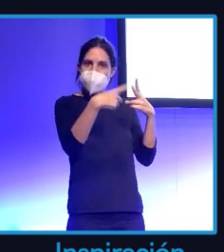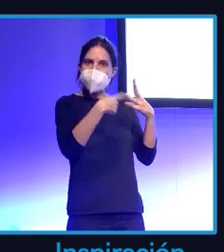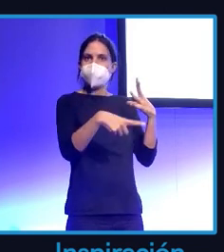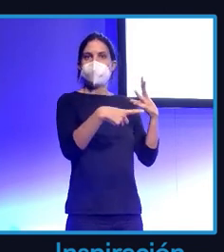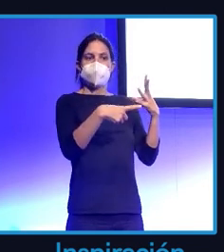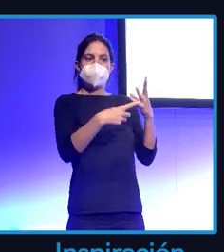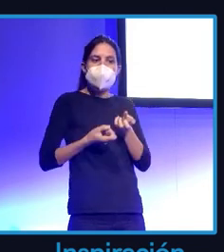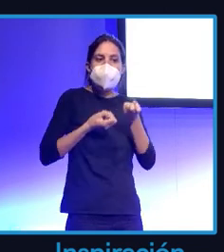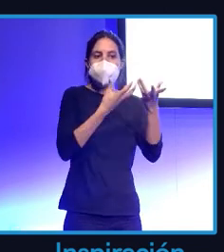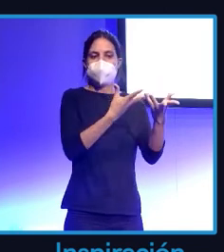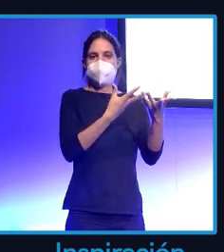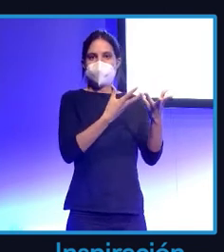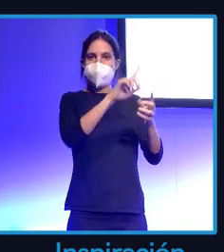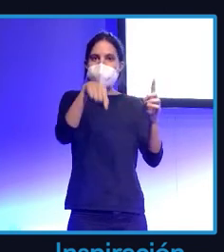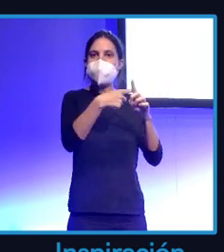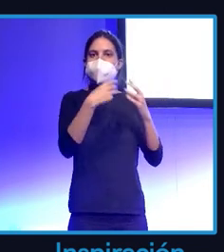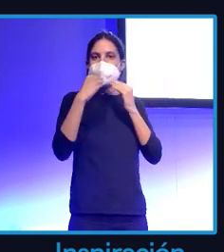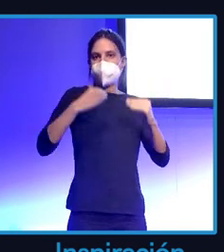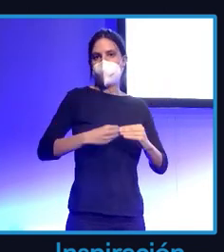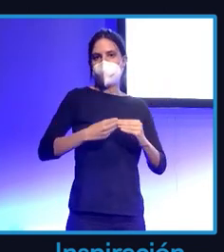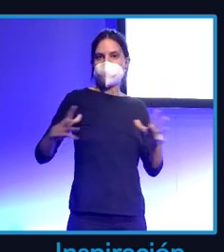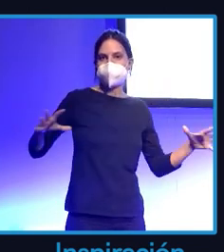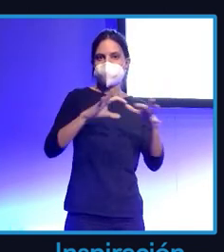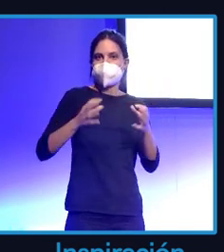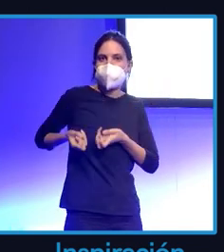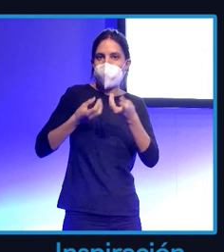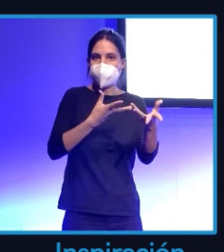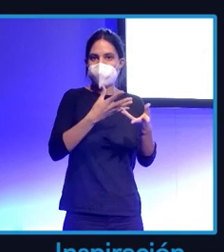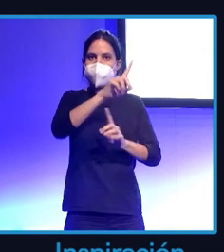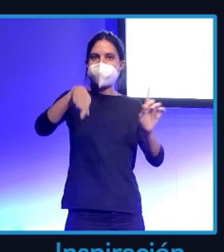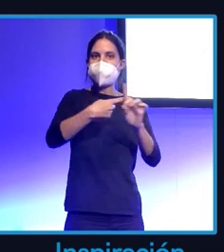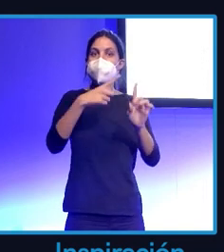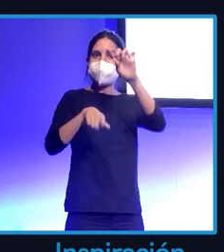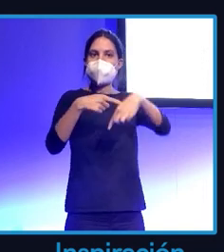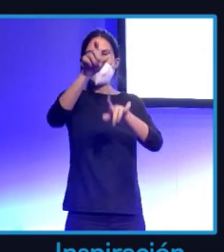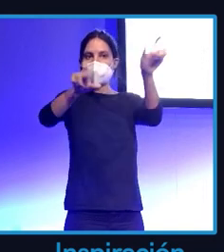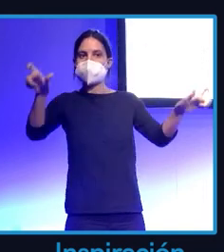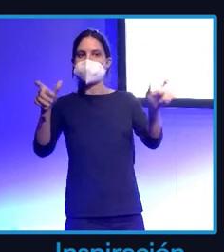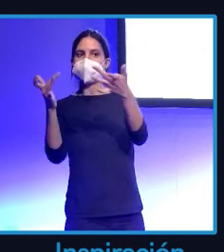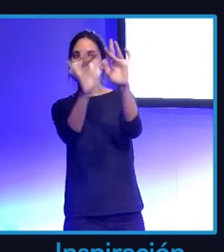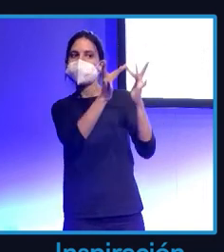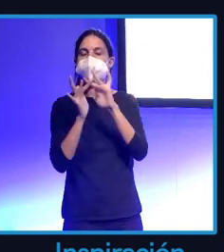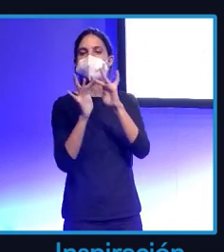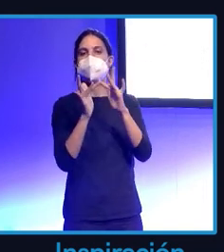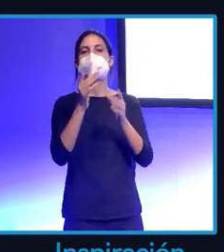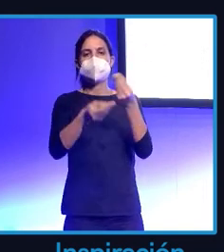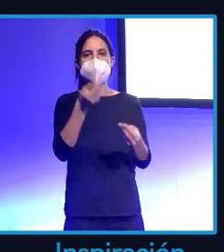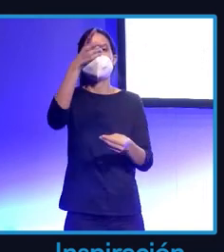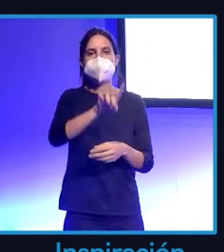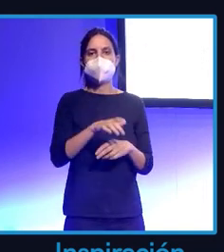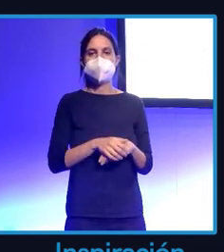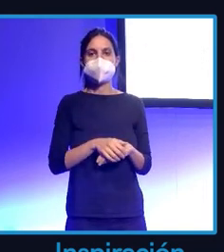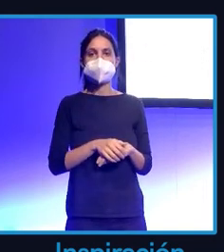historia y te digo por qué lo utilizo. Y sobre todo usemos el boca a boca. Antes de la visibilidad y la credibilidad,